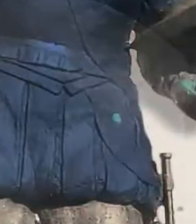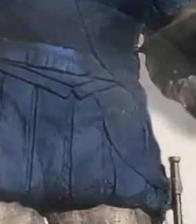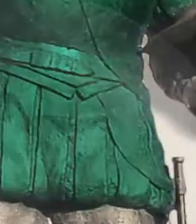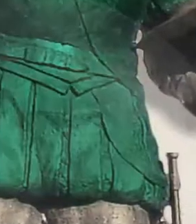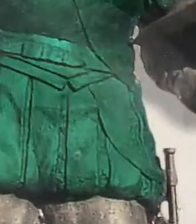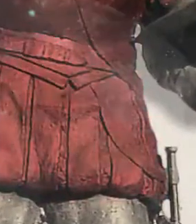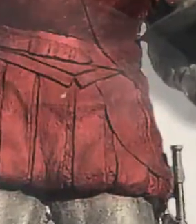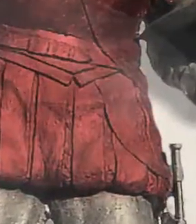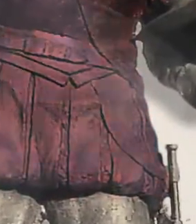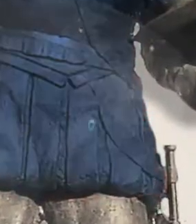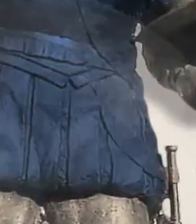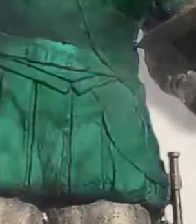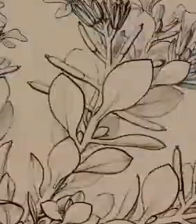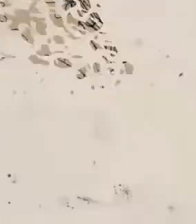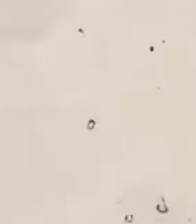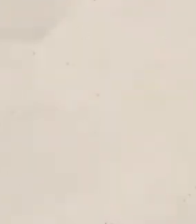Music